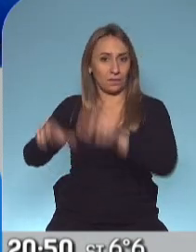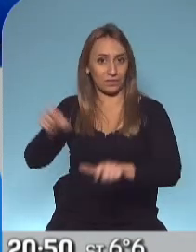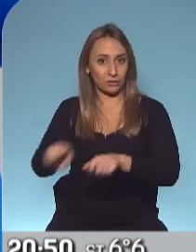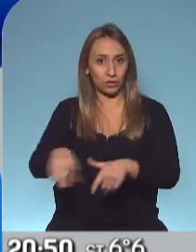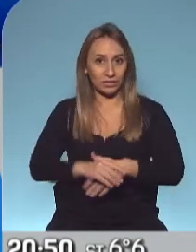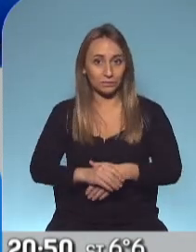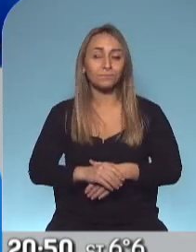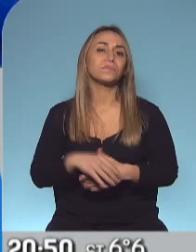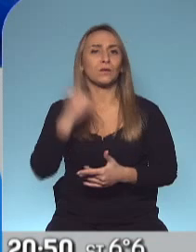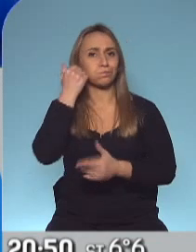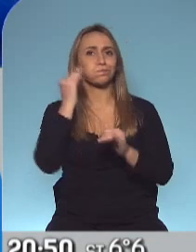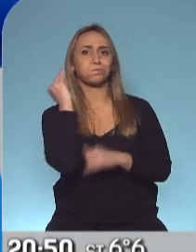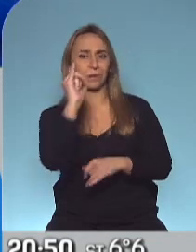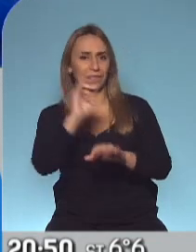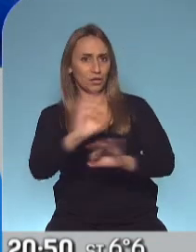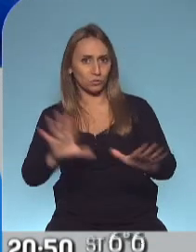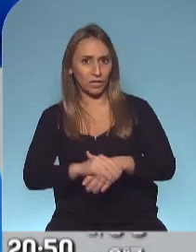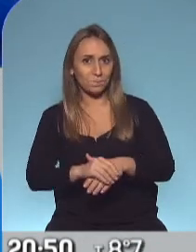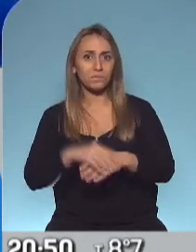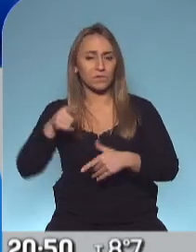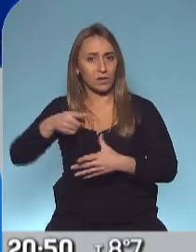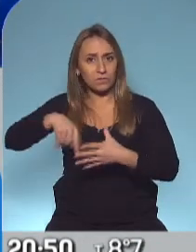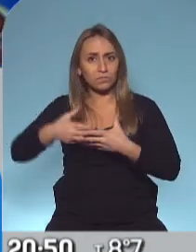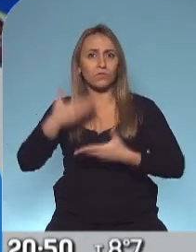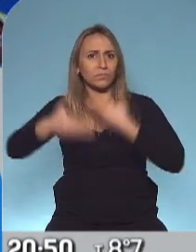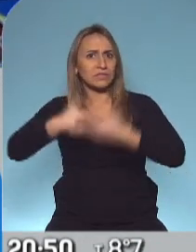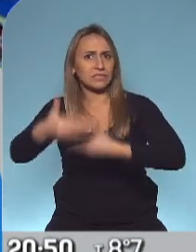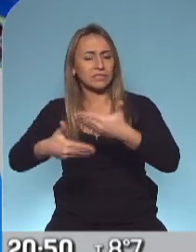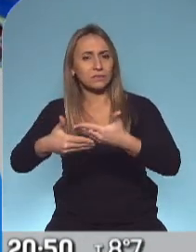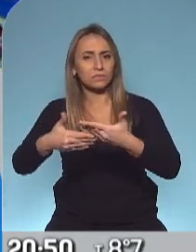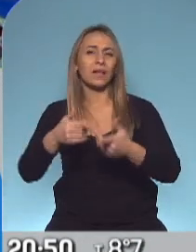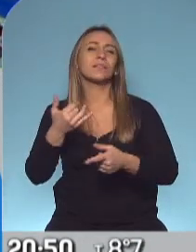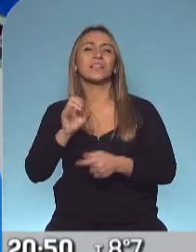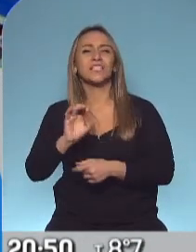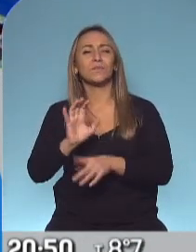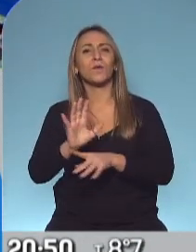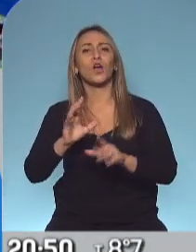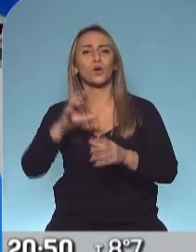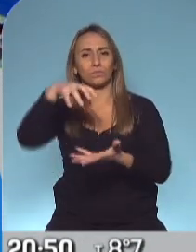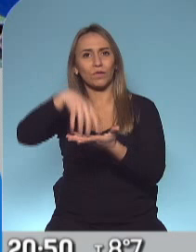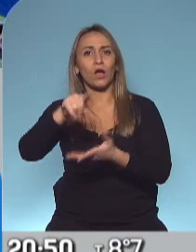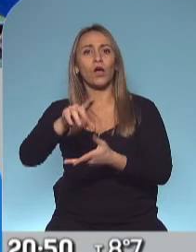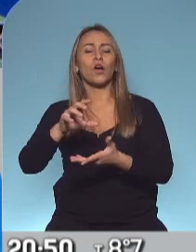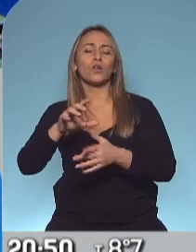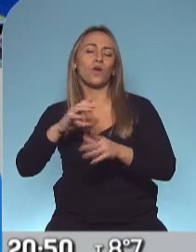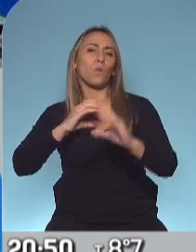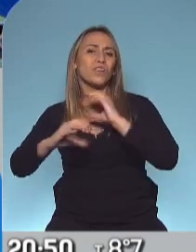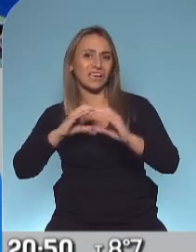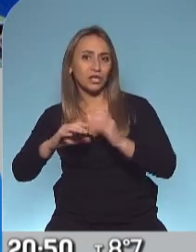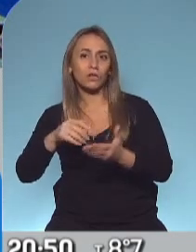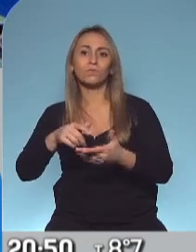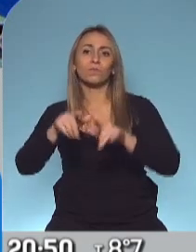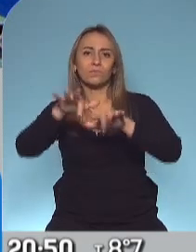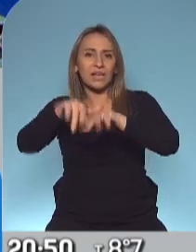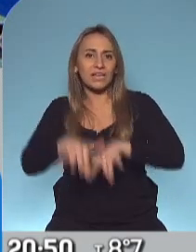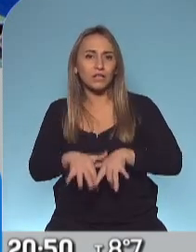la Haya. Avanzan con un reclamo. Esto de hecho tiene un nombre, se llama Comunicaciones. Son aquellos escritos que pueden presentar, este caso un